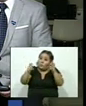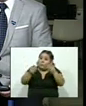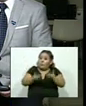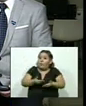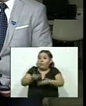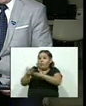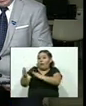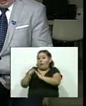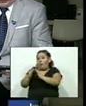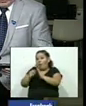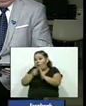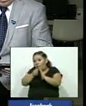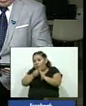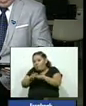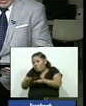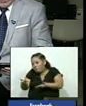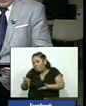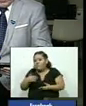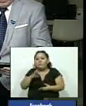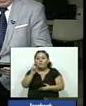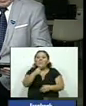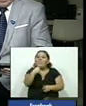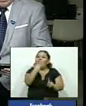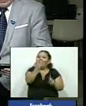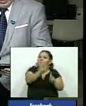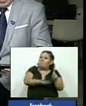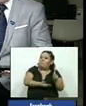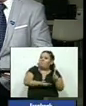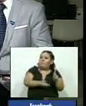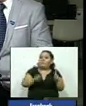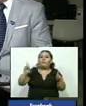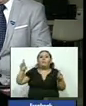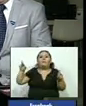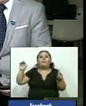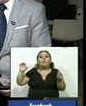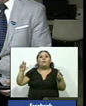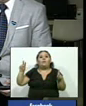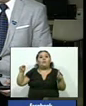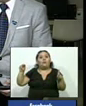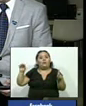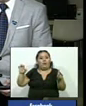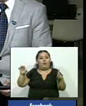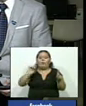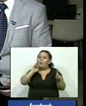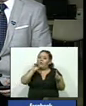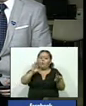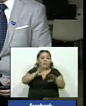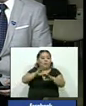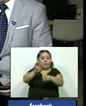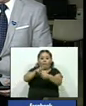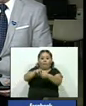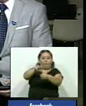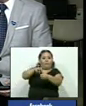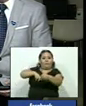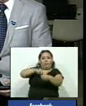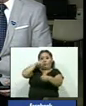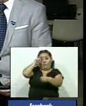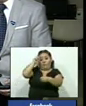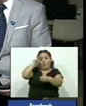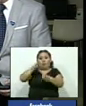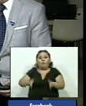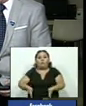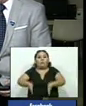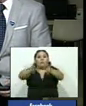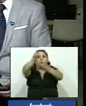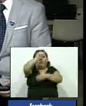presidente Nayib Bukele nos referimos específicamente a René Cárcamo quien ha dicho que deja su cargo en el Instituto de